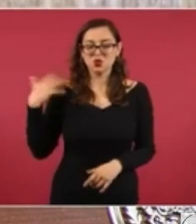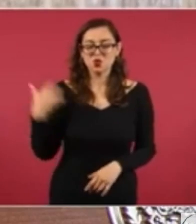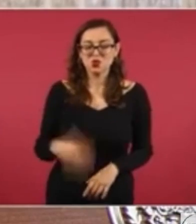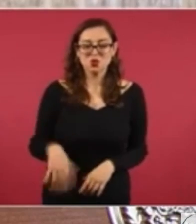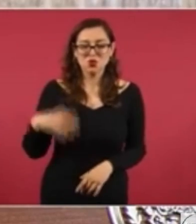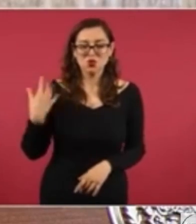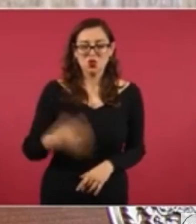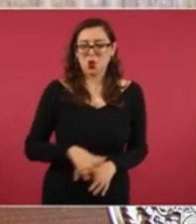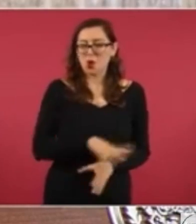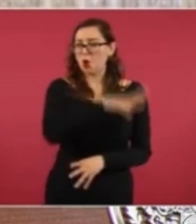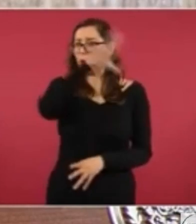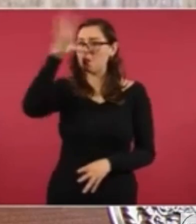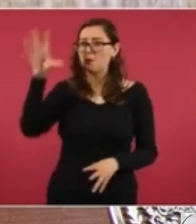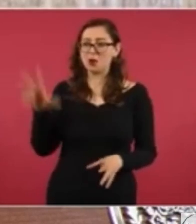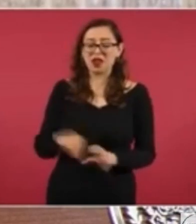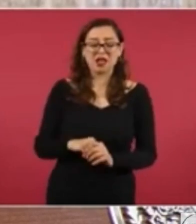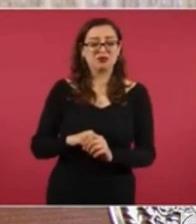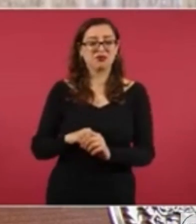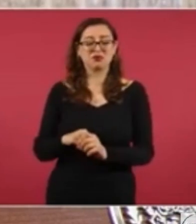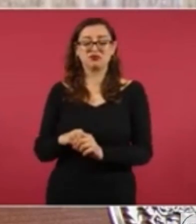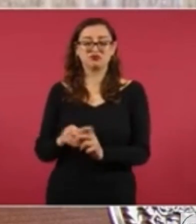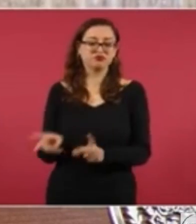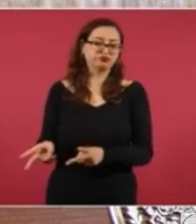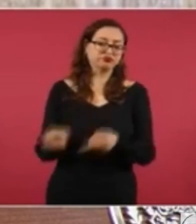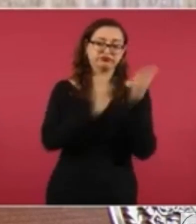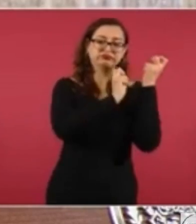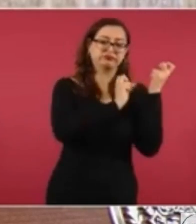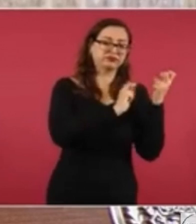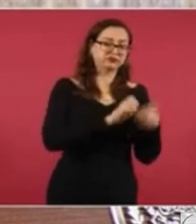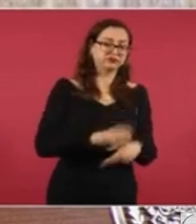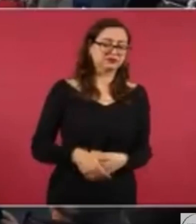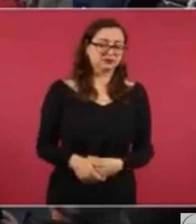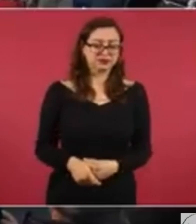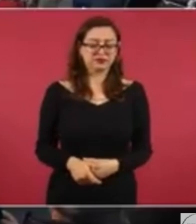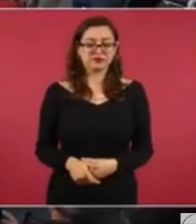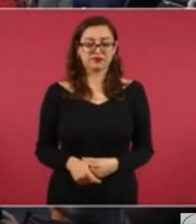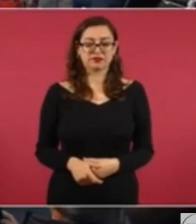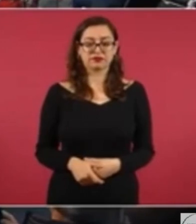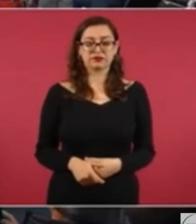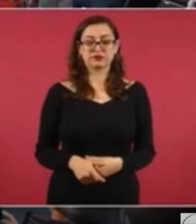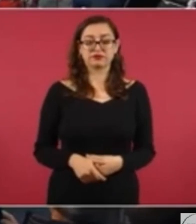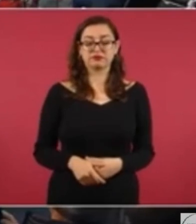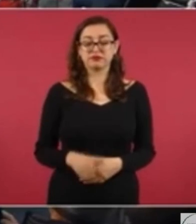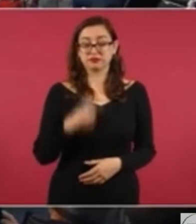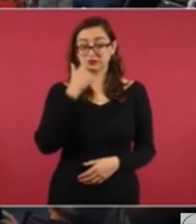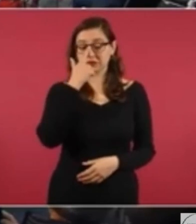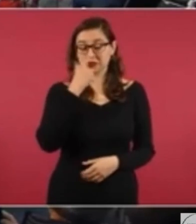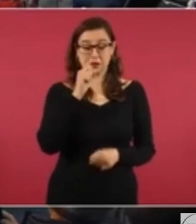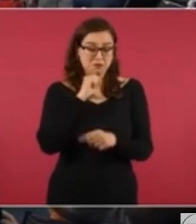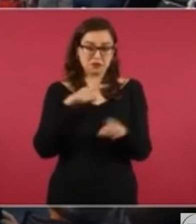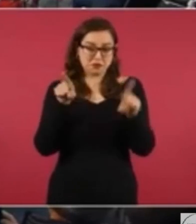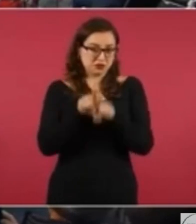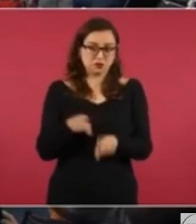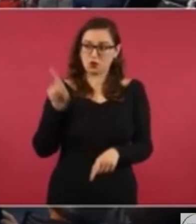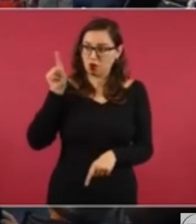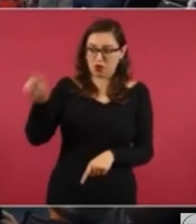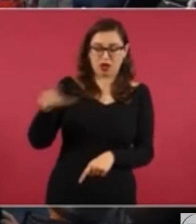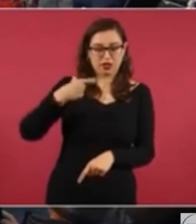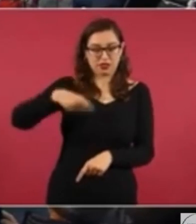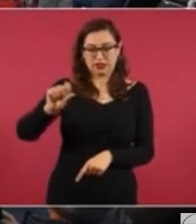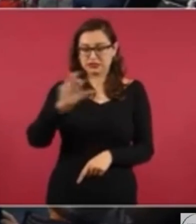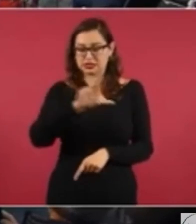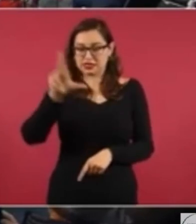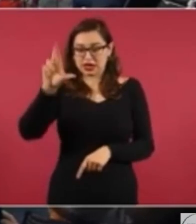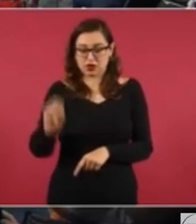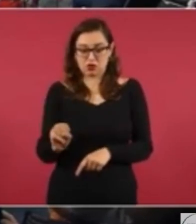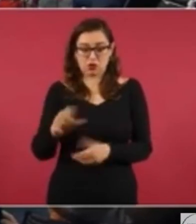en Quintana Roo, las playas. Yo